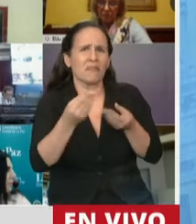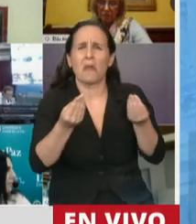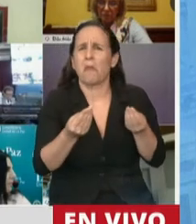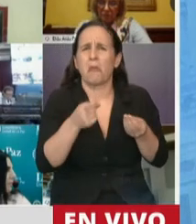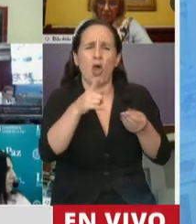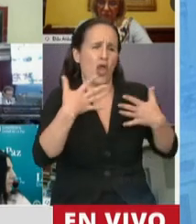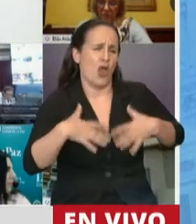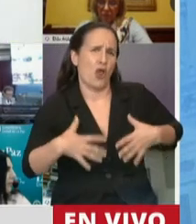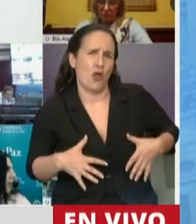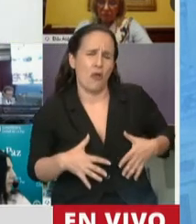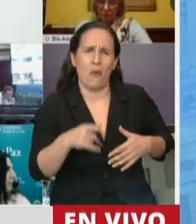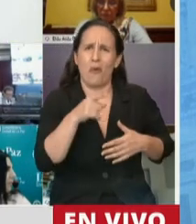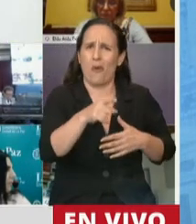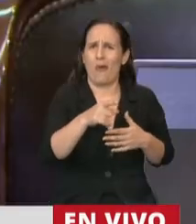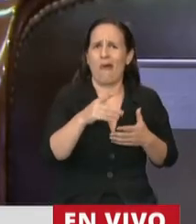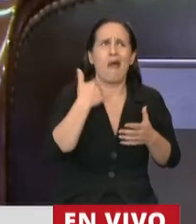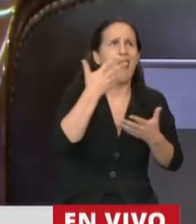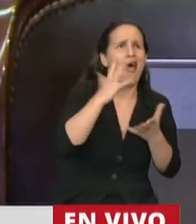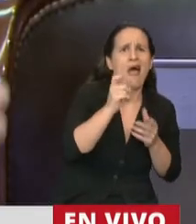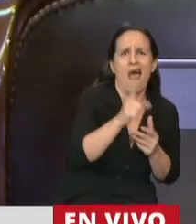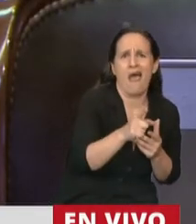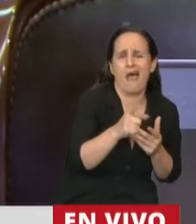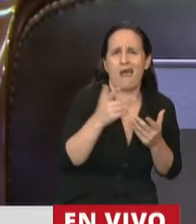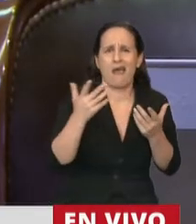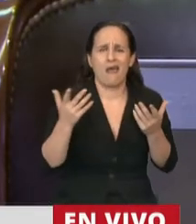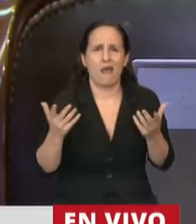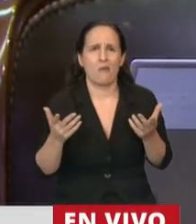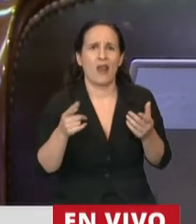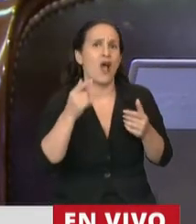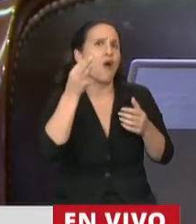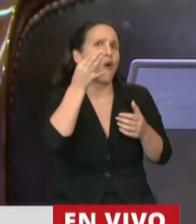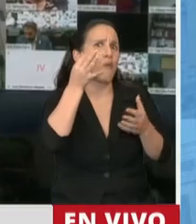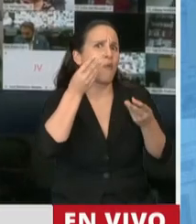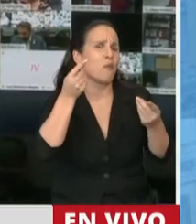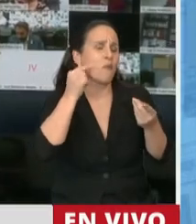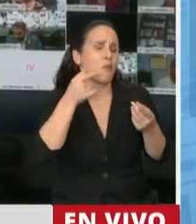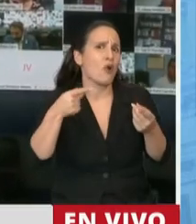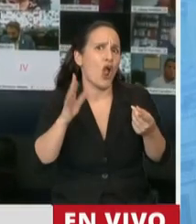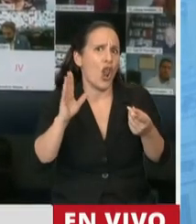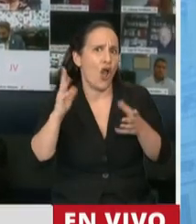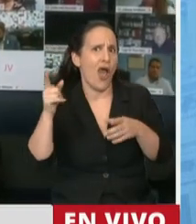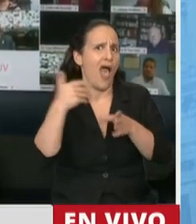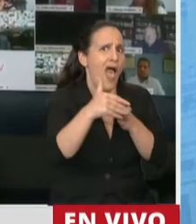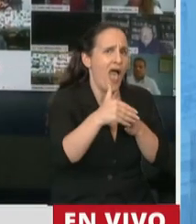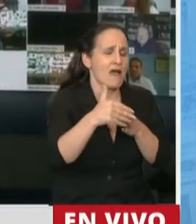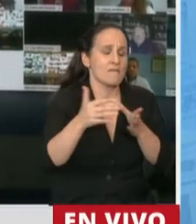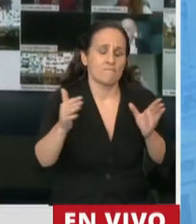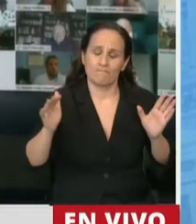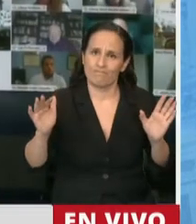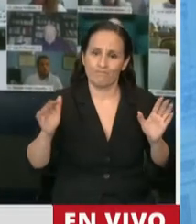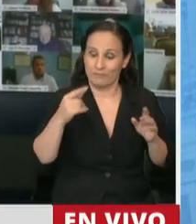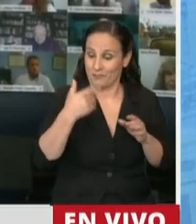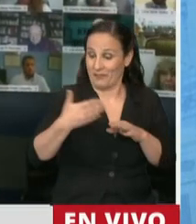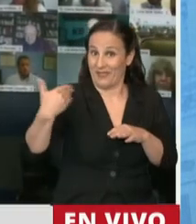apoyados en la vestimenta, en la forma de expresarse o incluso en su color de piel. Presidente, en las